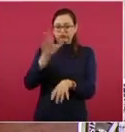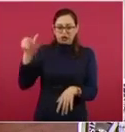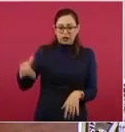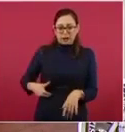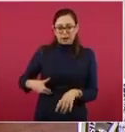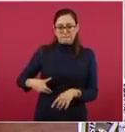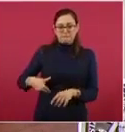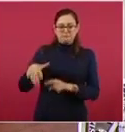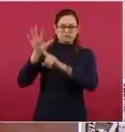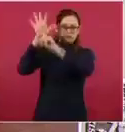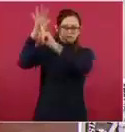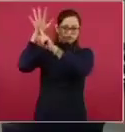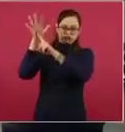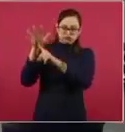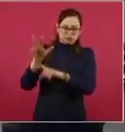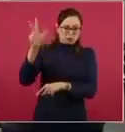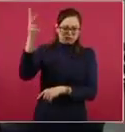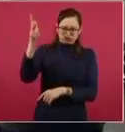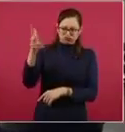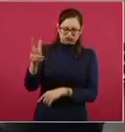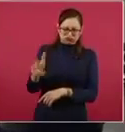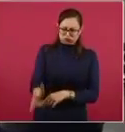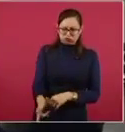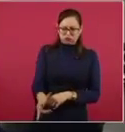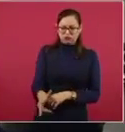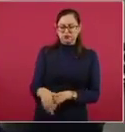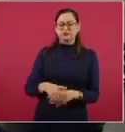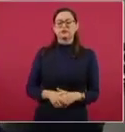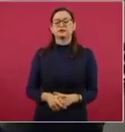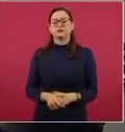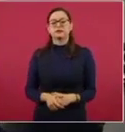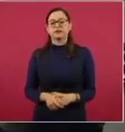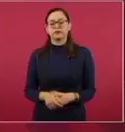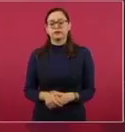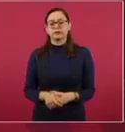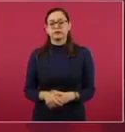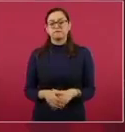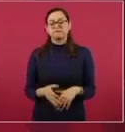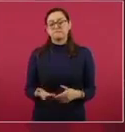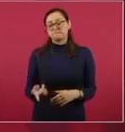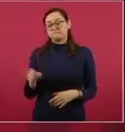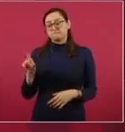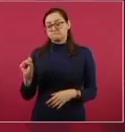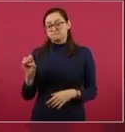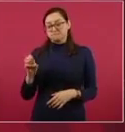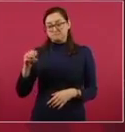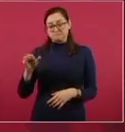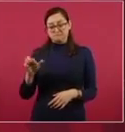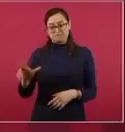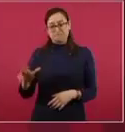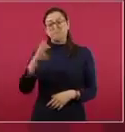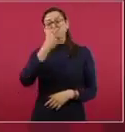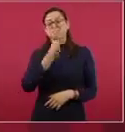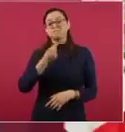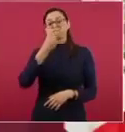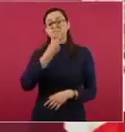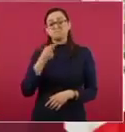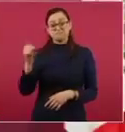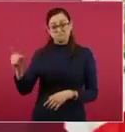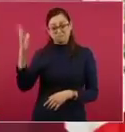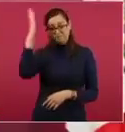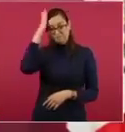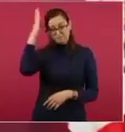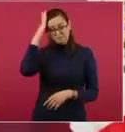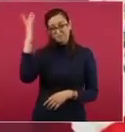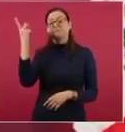La información que me transmitió también el secretario de Marina es de que